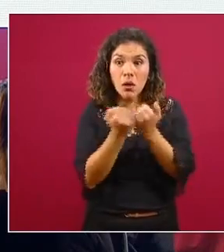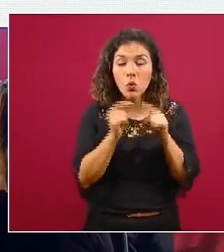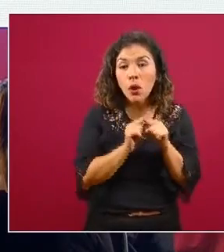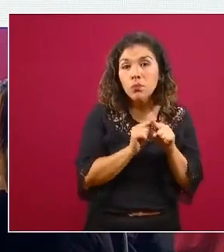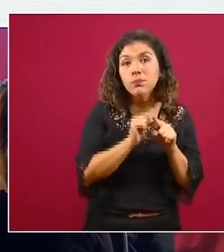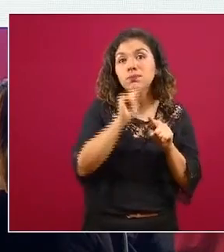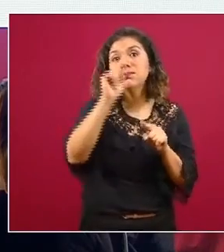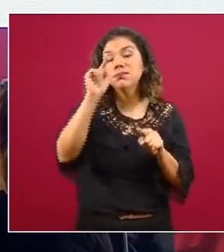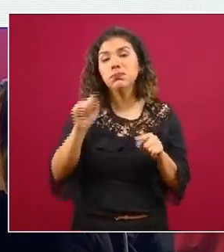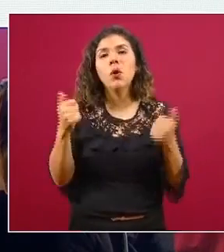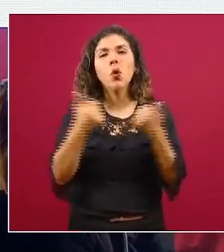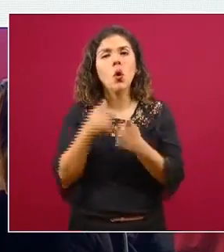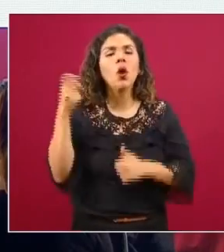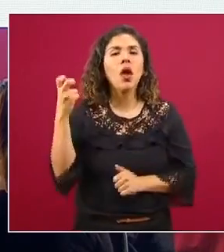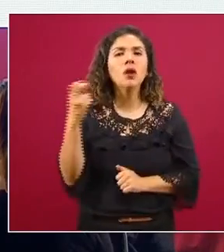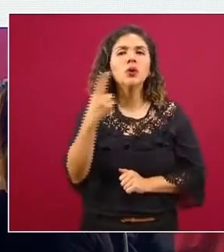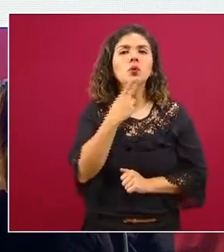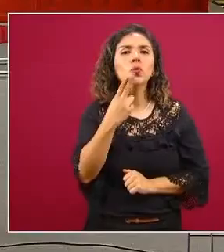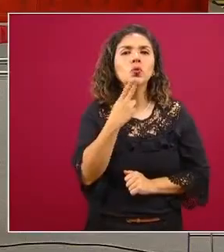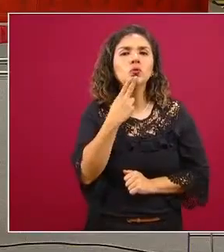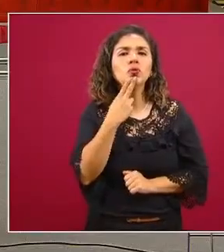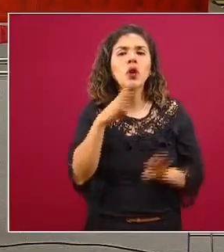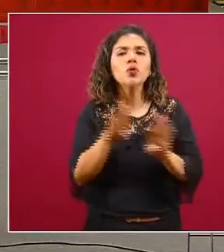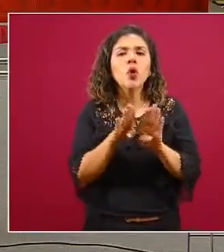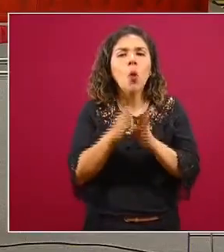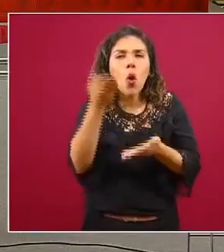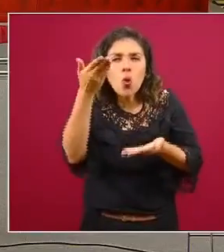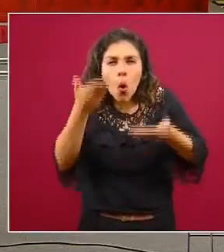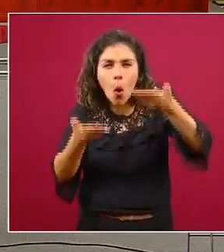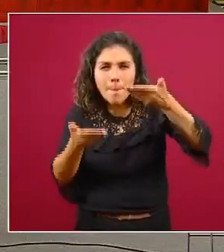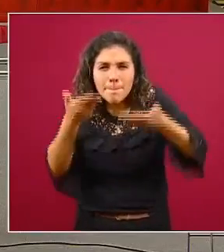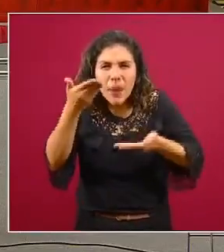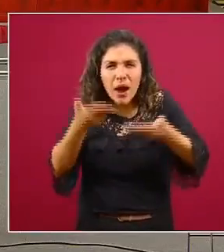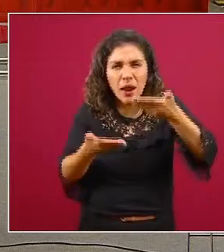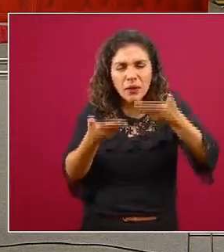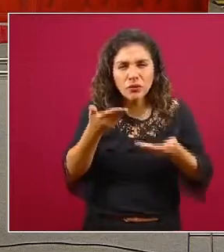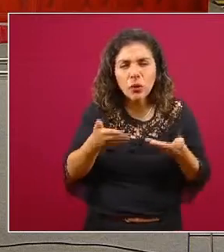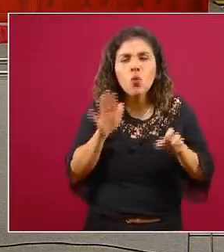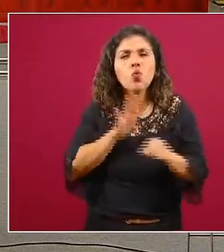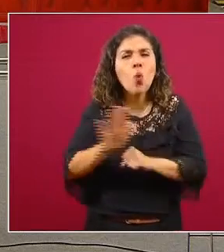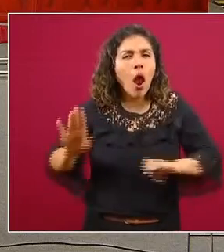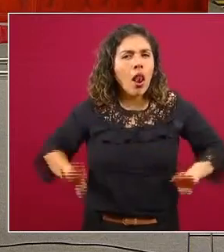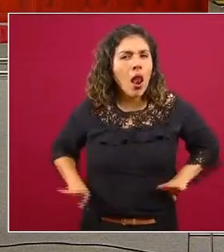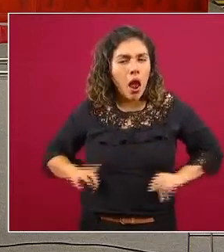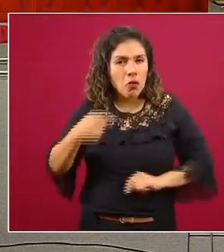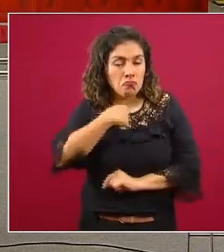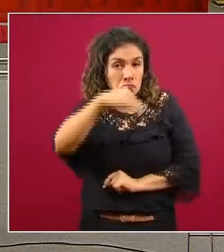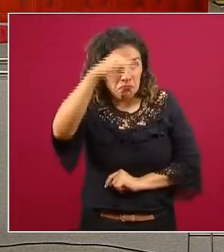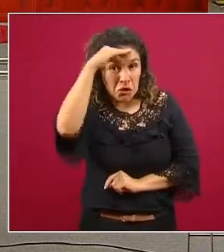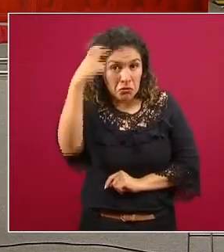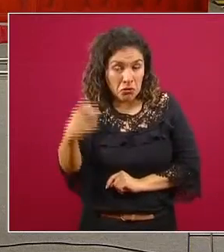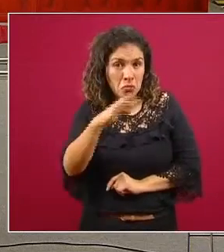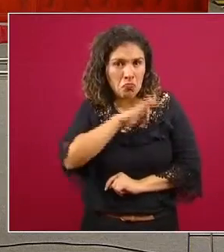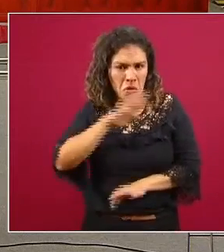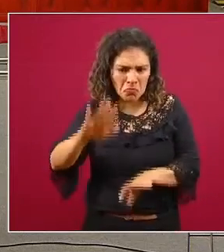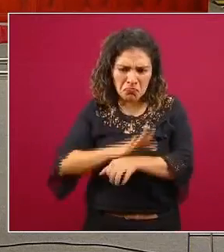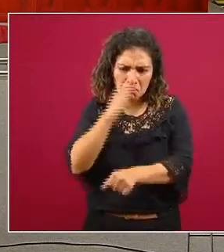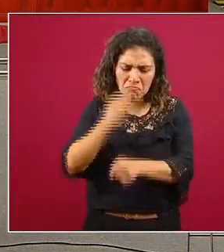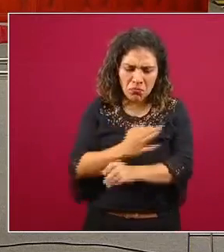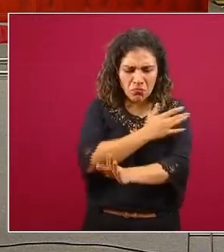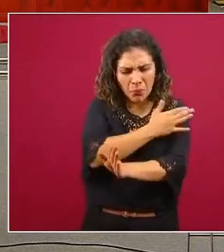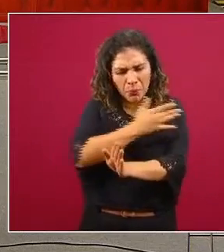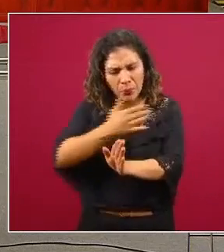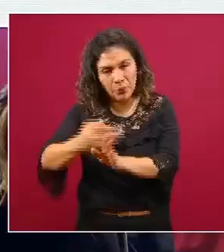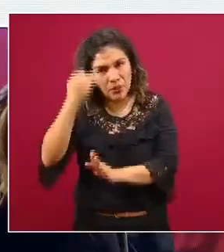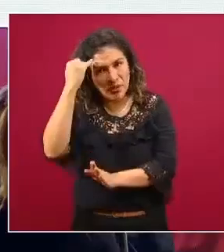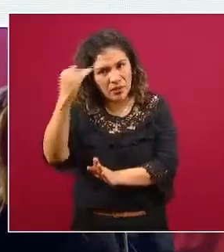se utilizó como un comparador basal una condición que pensamos que podía ser estable durante todo este